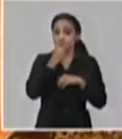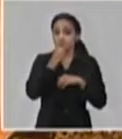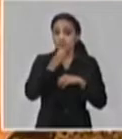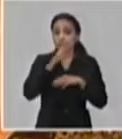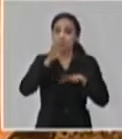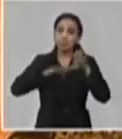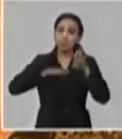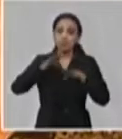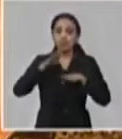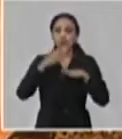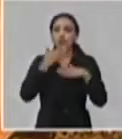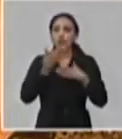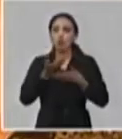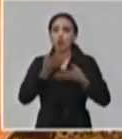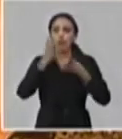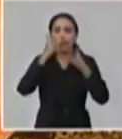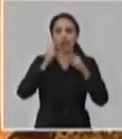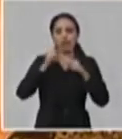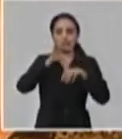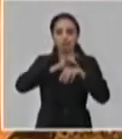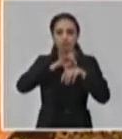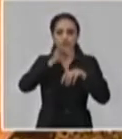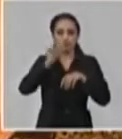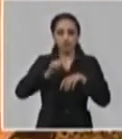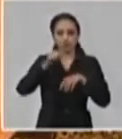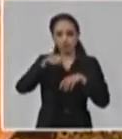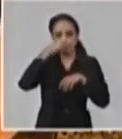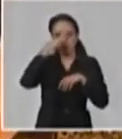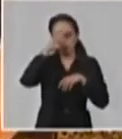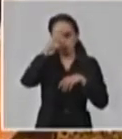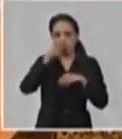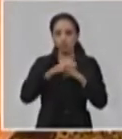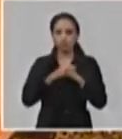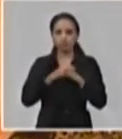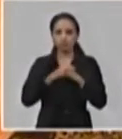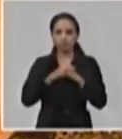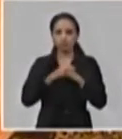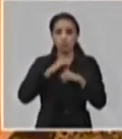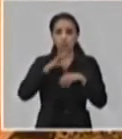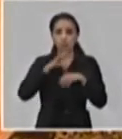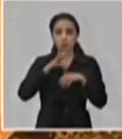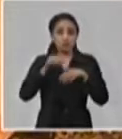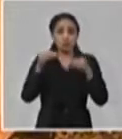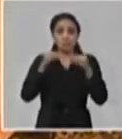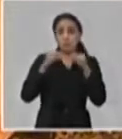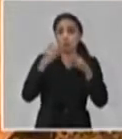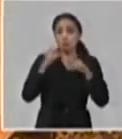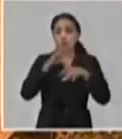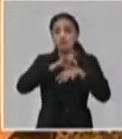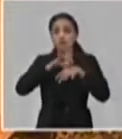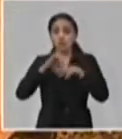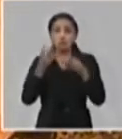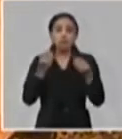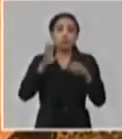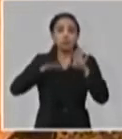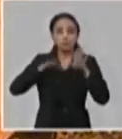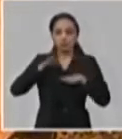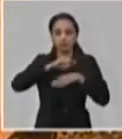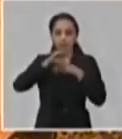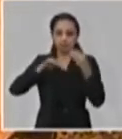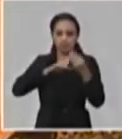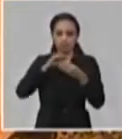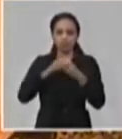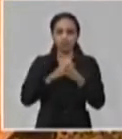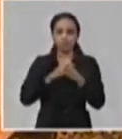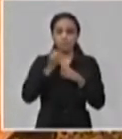se vaya comportando la transmisión, si entra. Están disponibles también más de 100